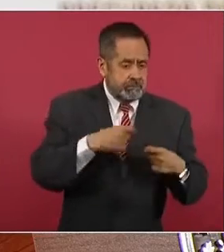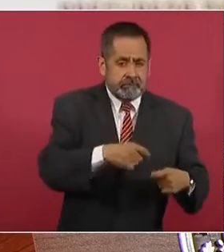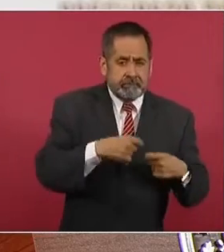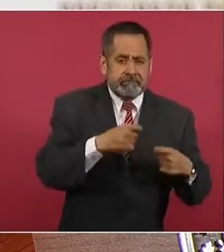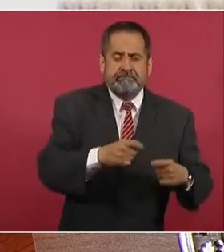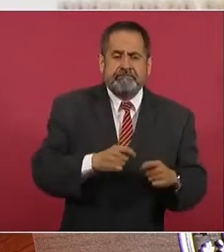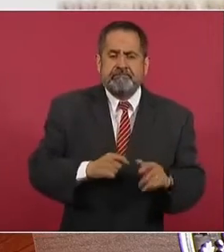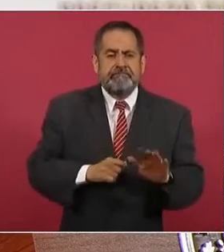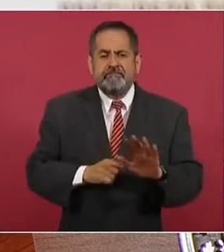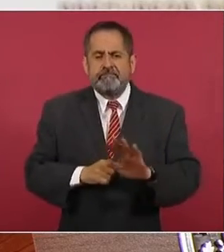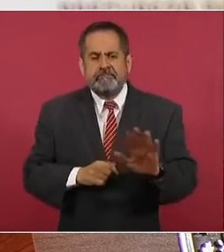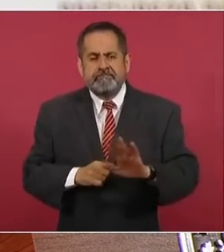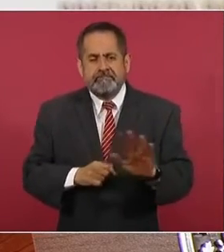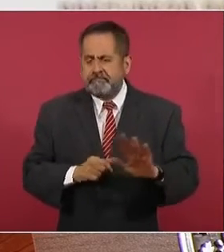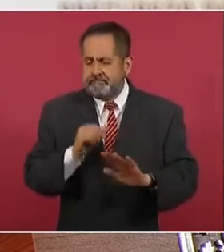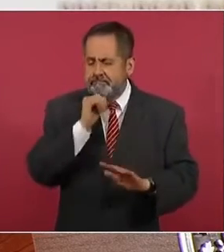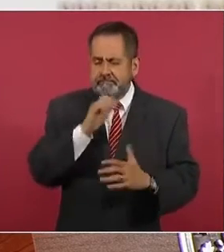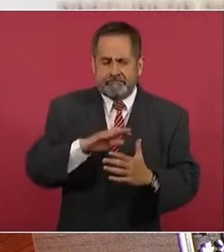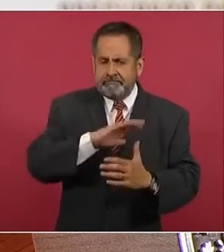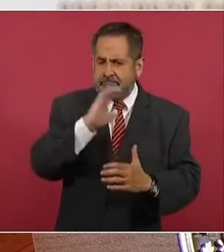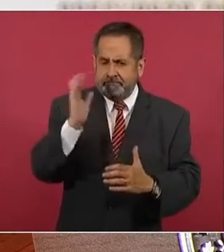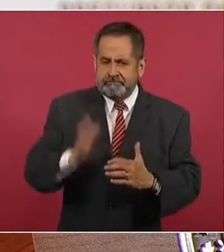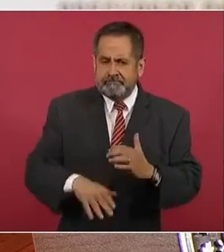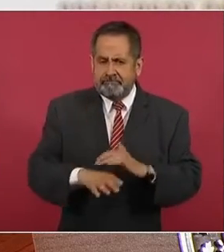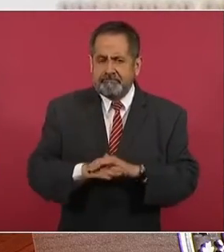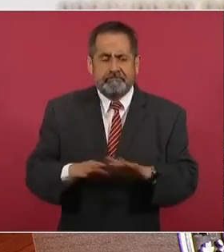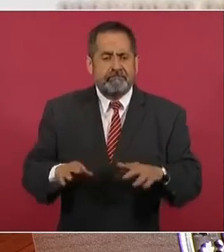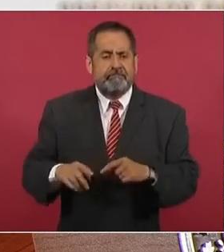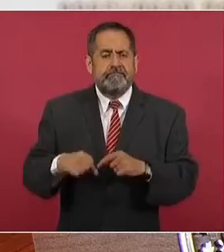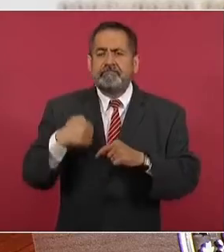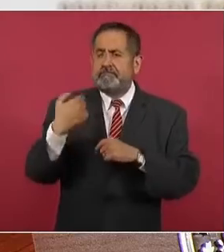centros de vacunación especiales.